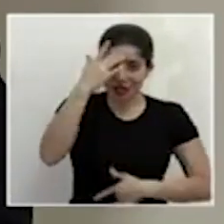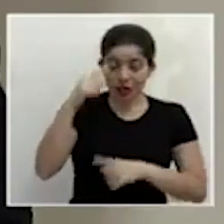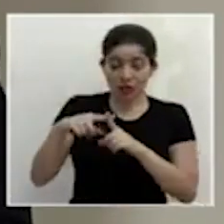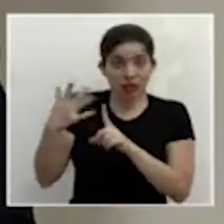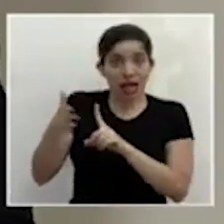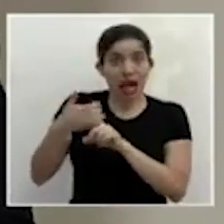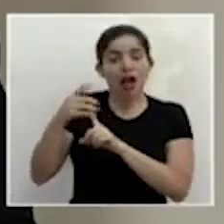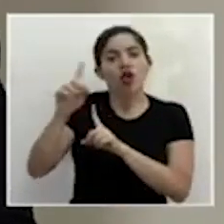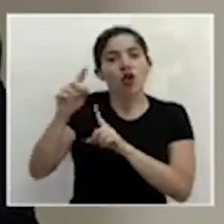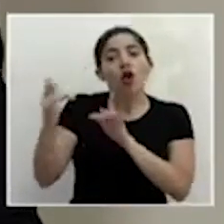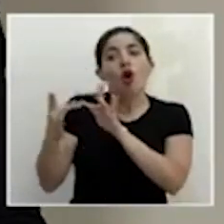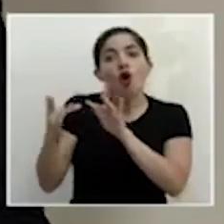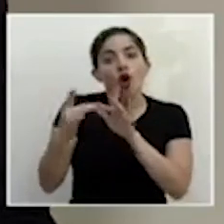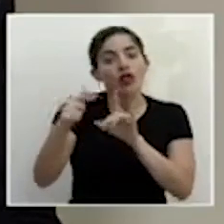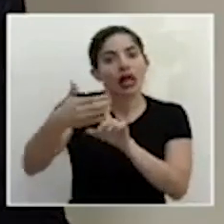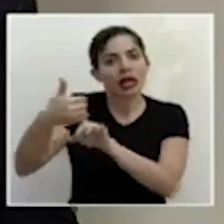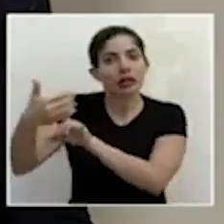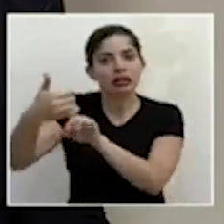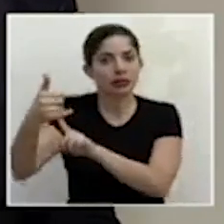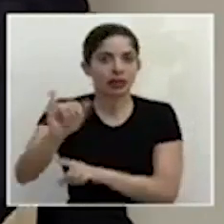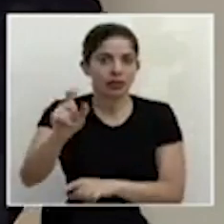sino todos sus contactos cercanos.